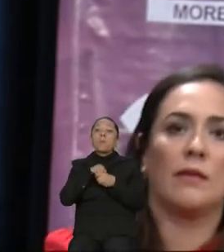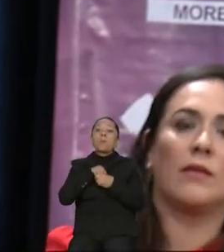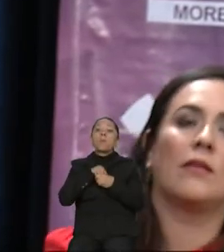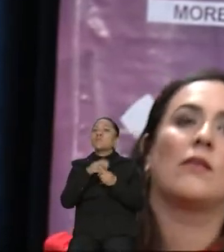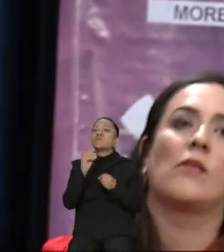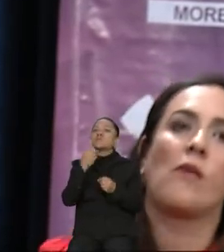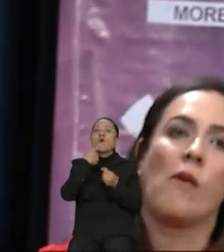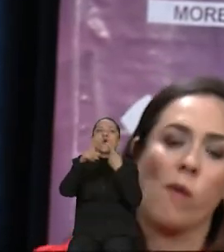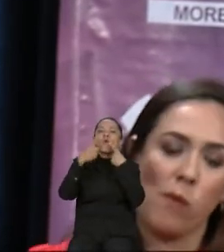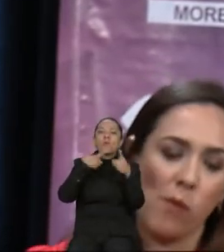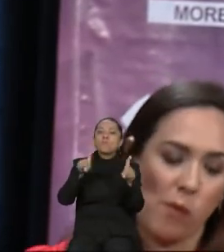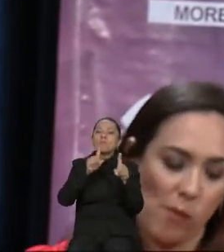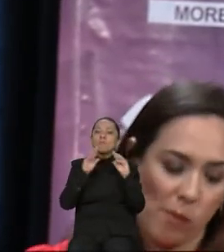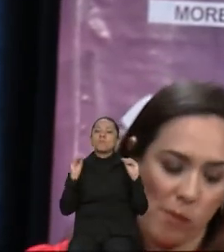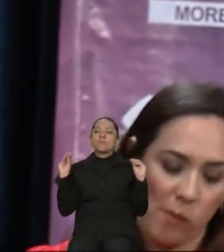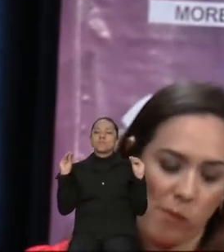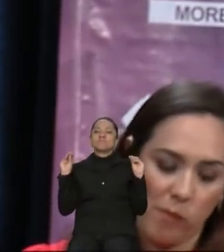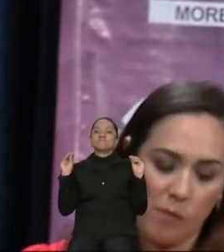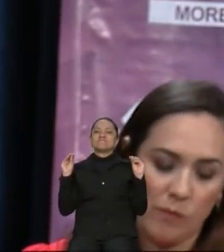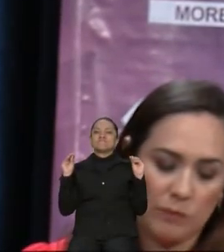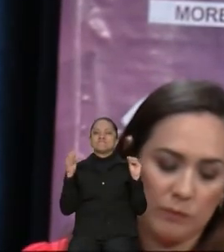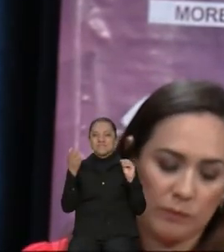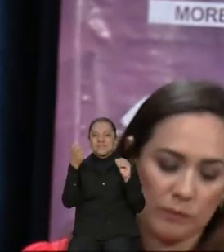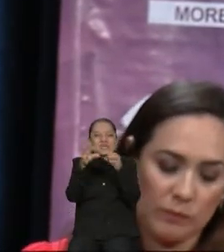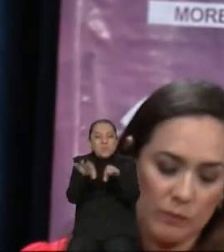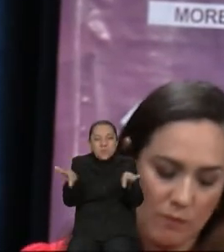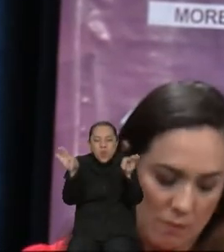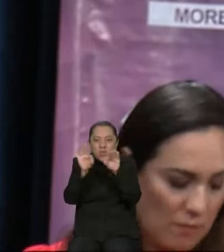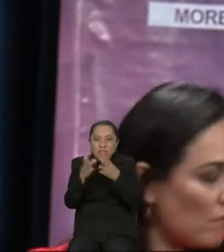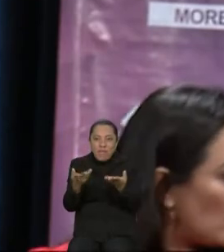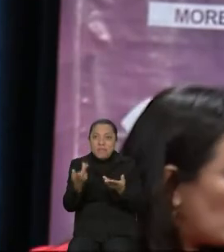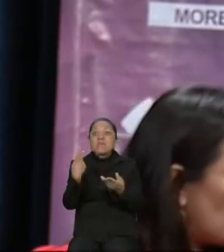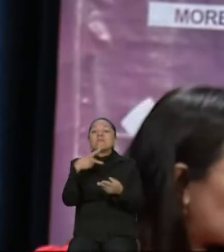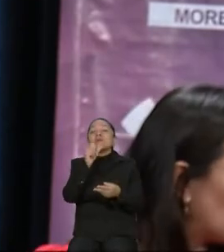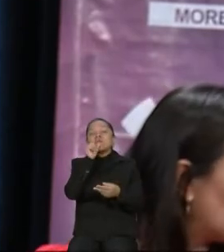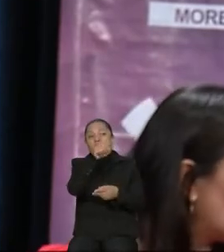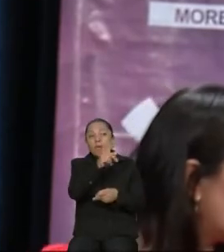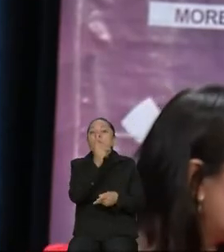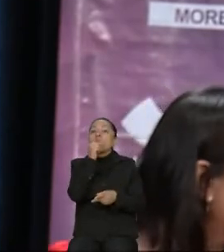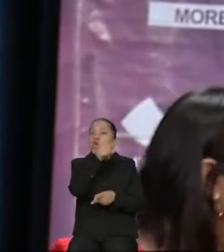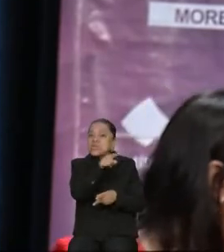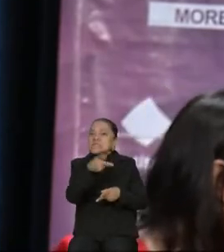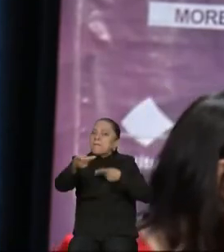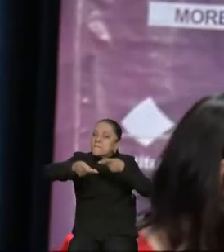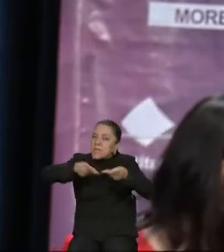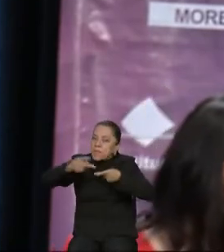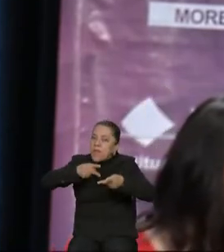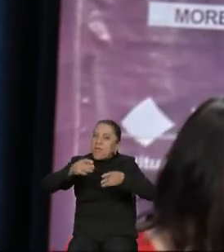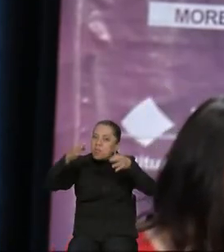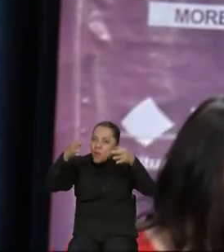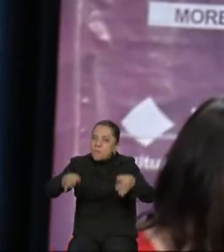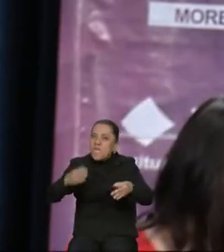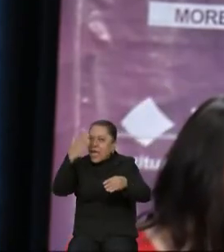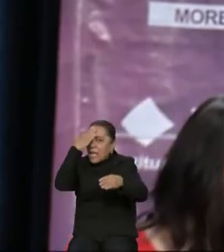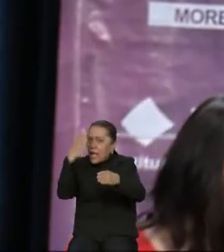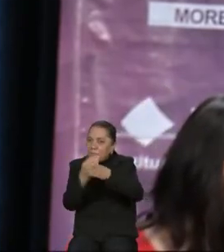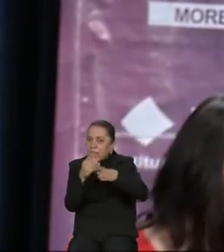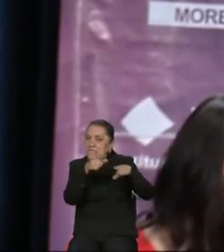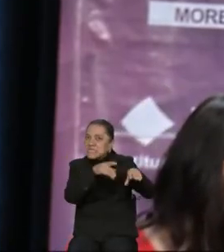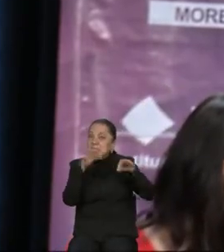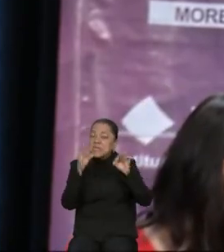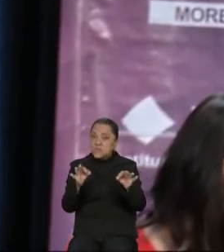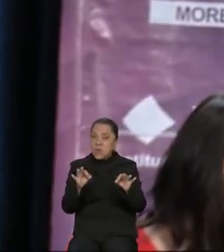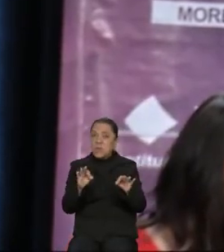que nuestros policías estén bien preparados, estén bien capacitados y que haya autonomía